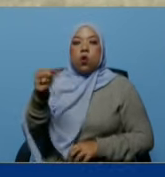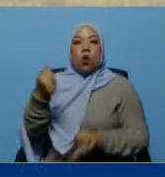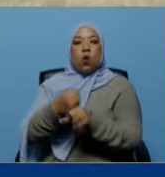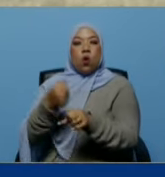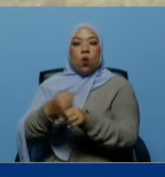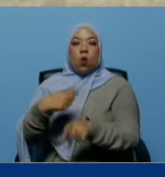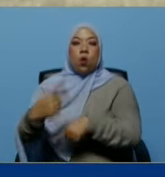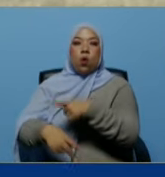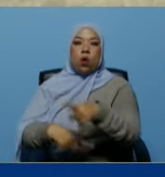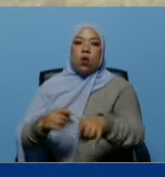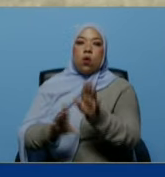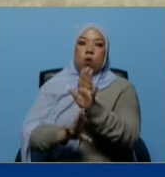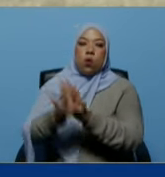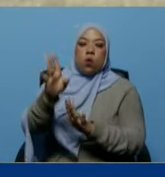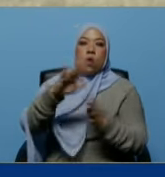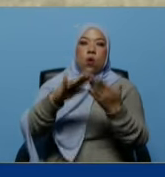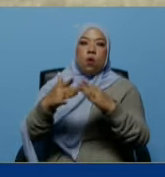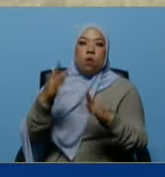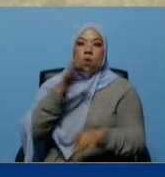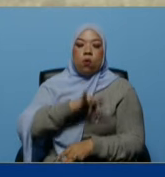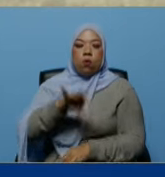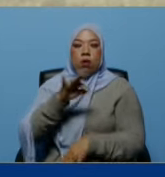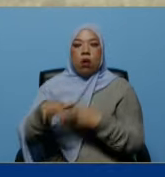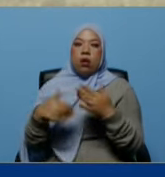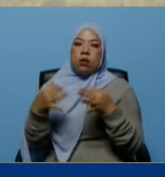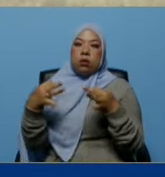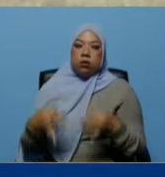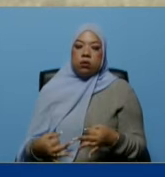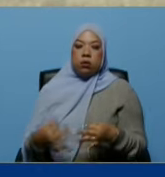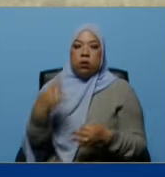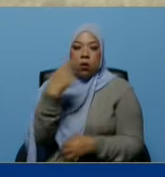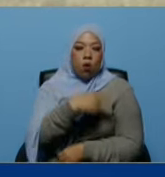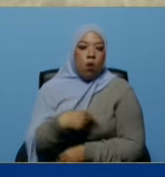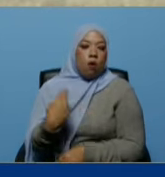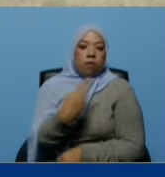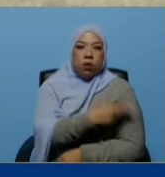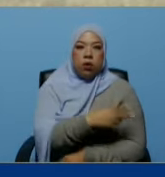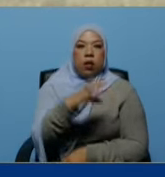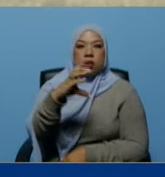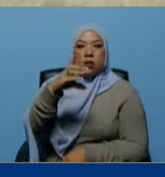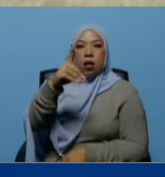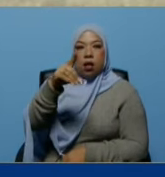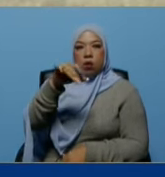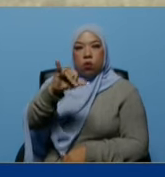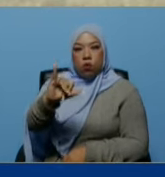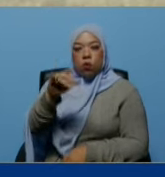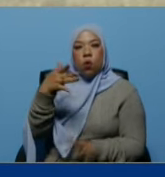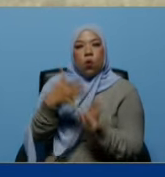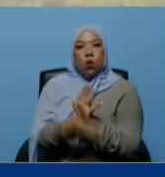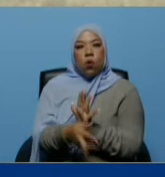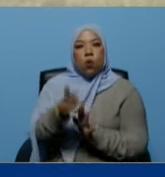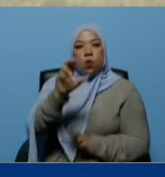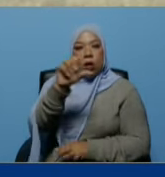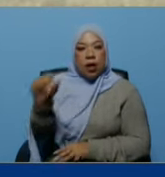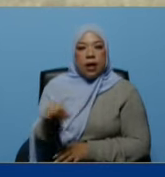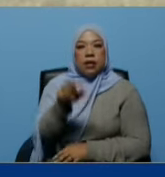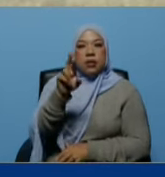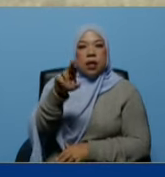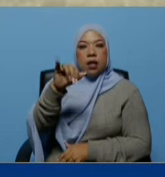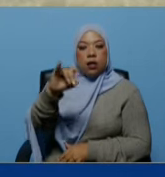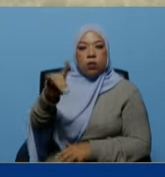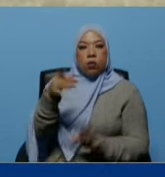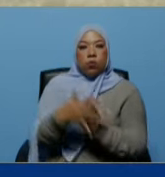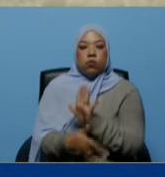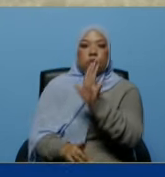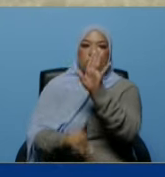de recuperación con las bricomiles entre hospitales CDI SRI CAT ambulatorio